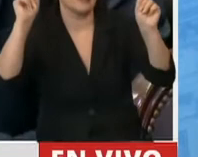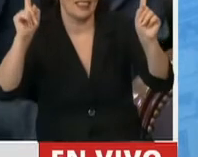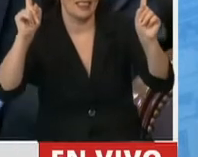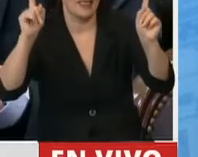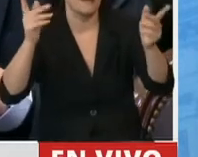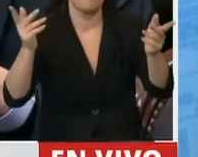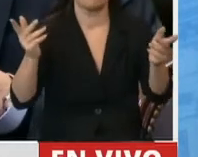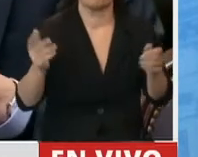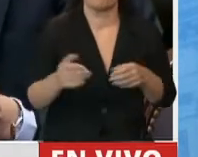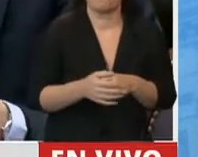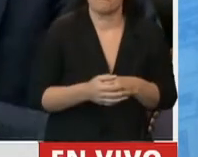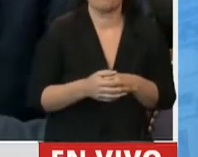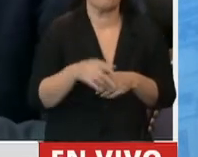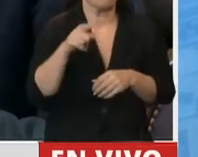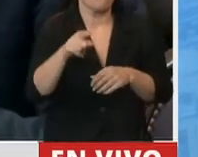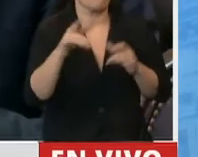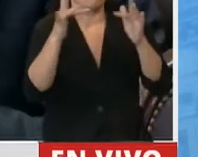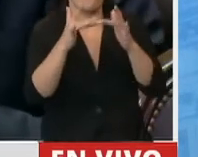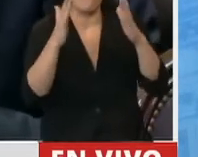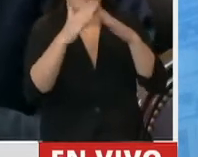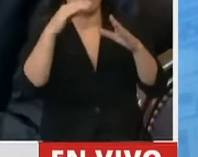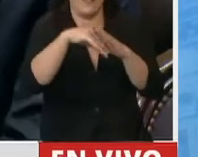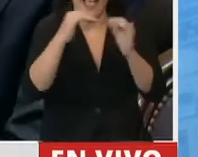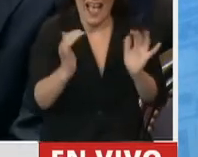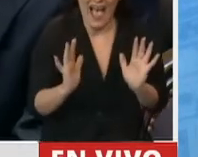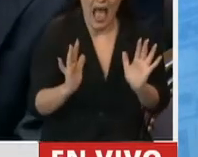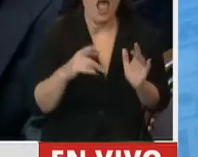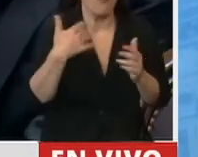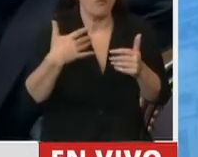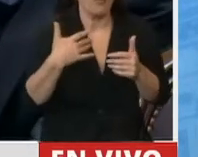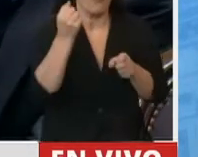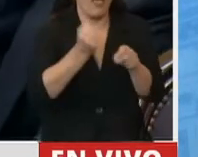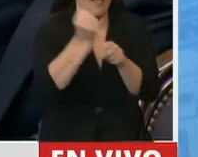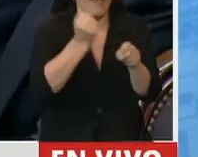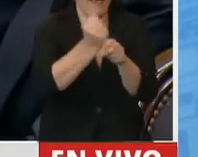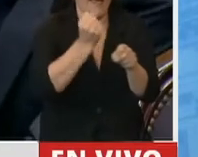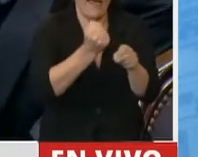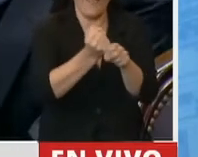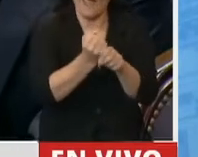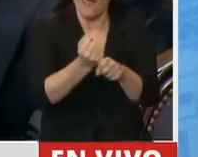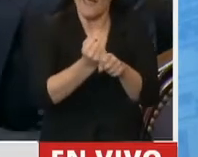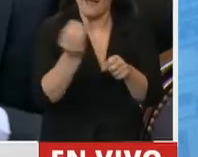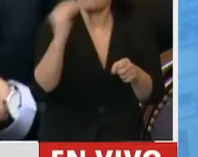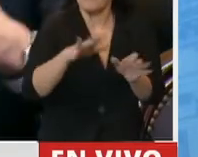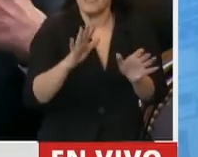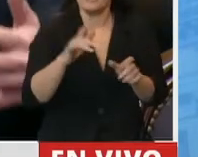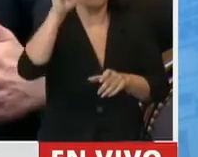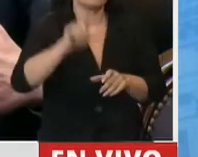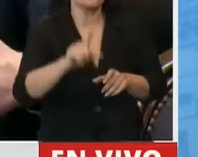Nos permite incrementar la productividad, teniendo en cuenta una mayor autonomía,